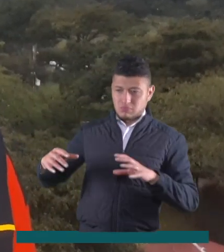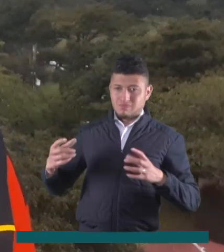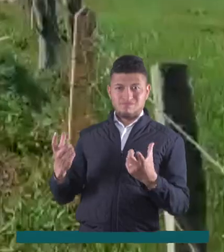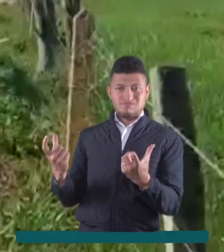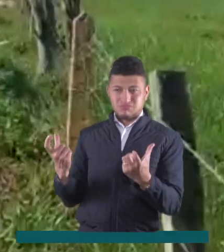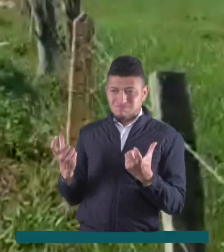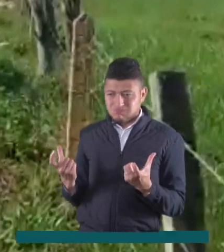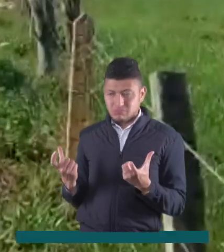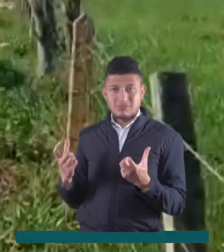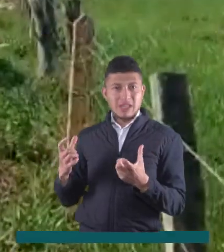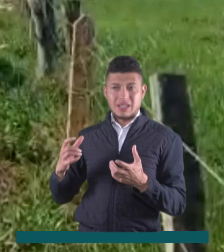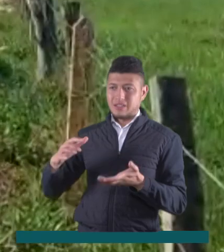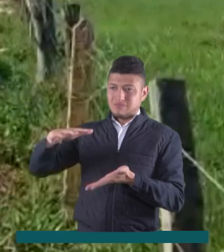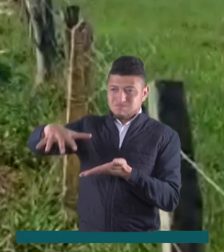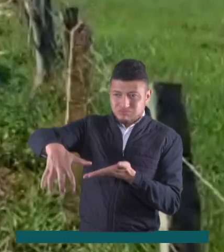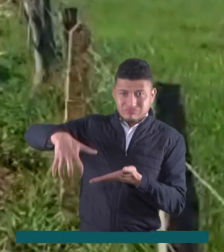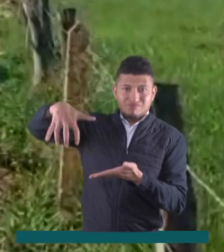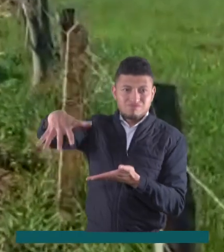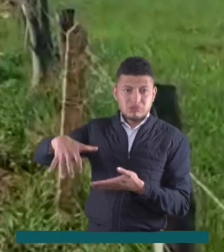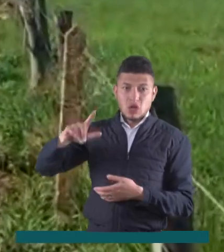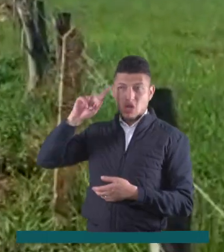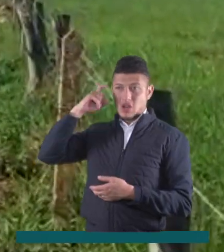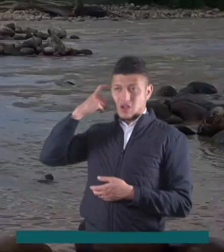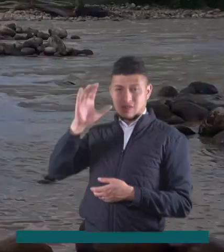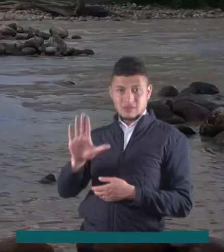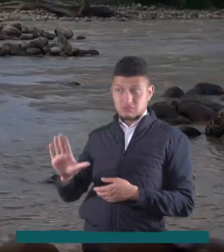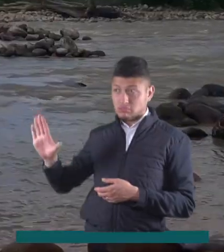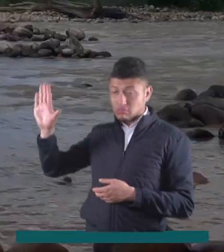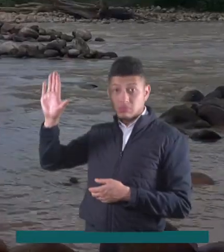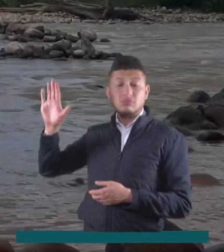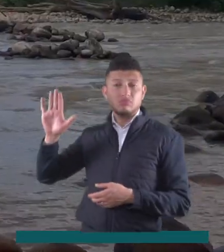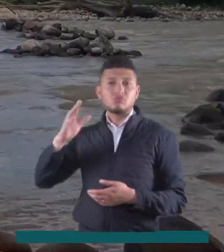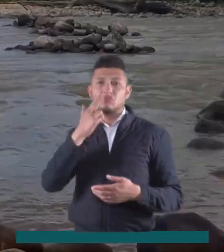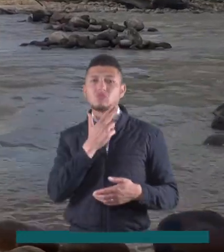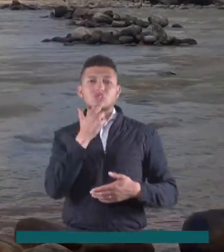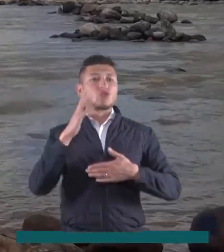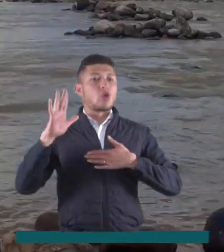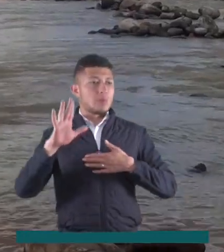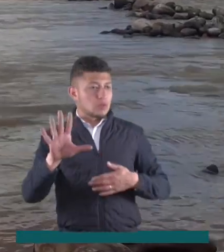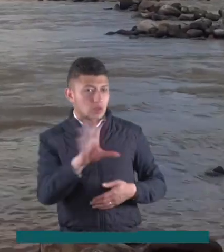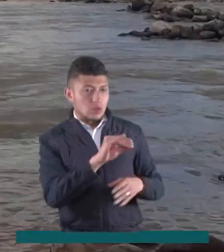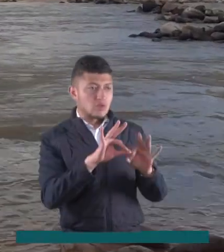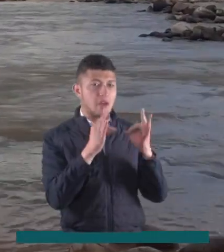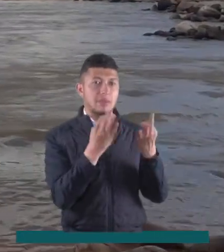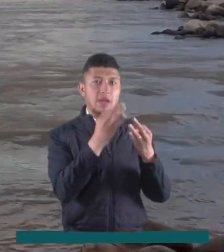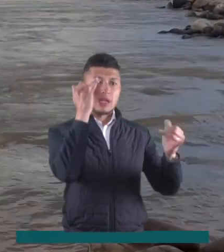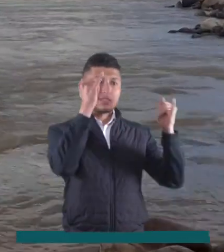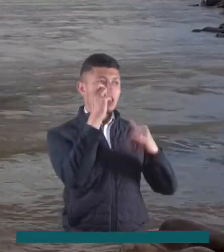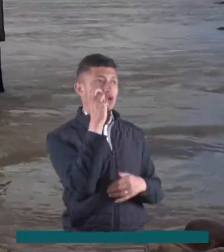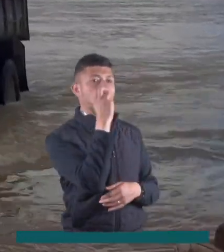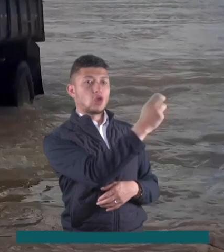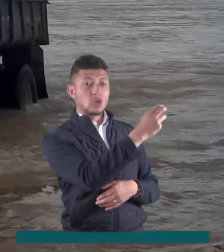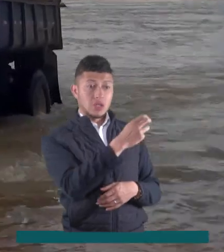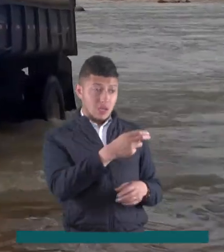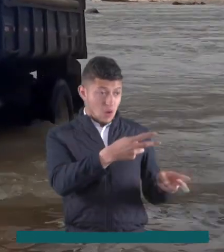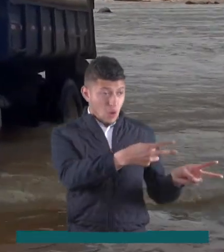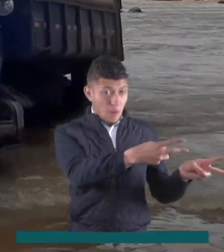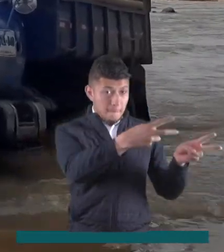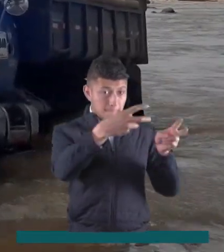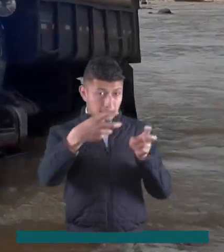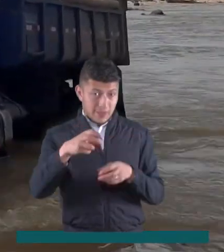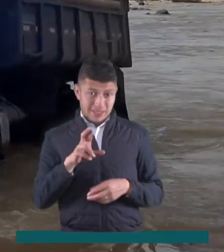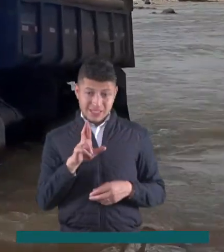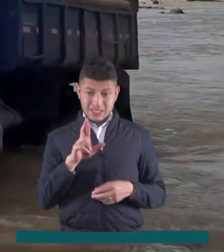una volqueta que es lo que el señor gobernador se comprometió con todas las familias del norte de Cazanar. En el